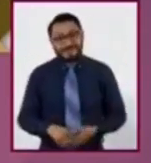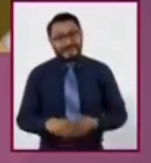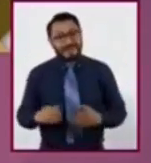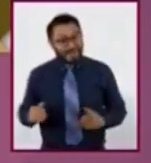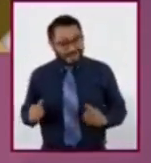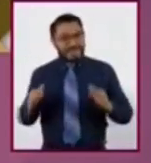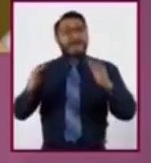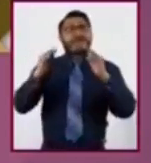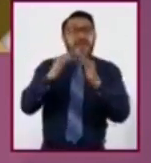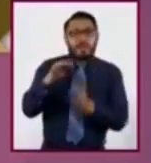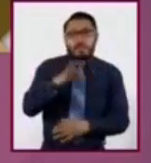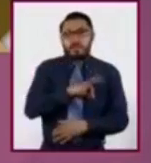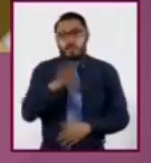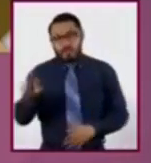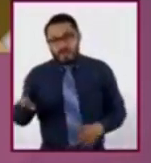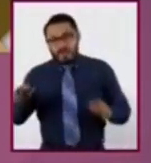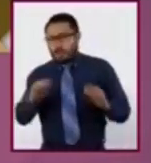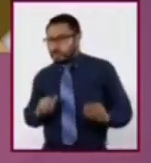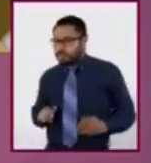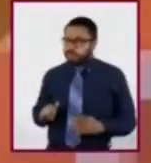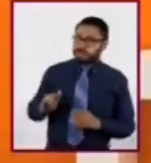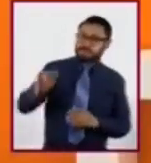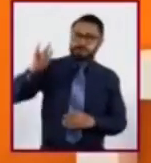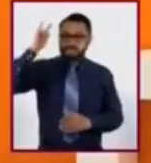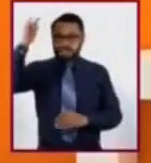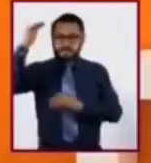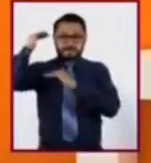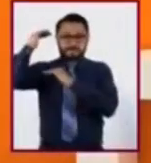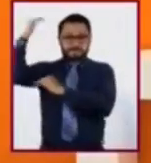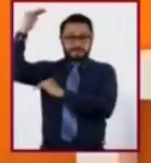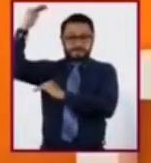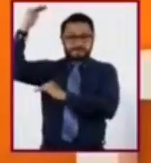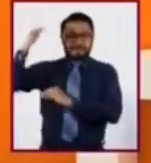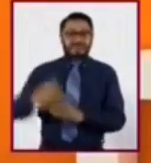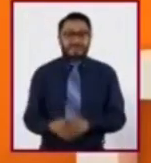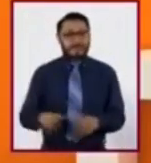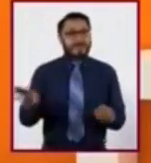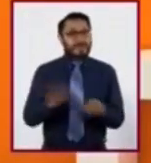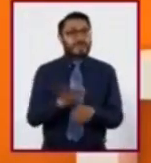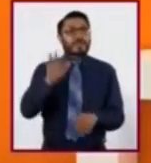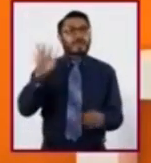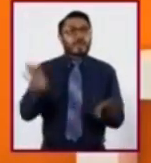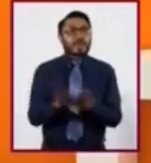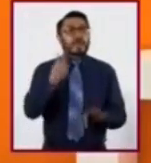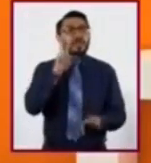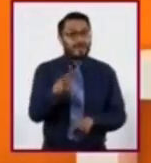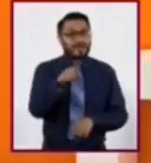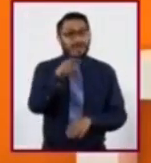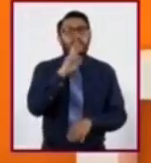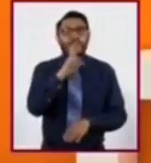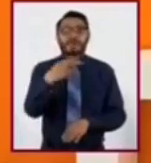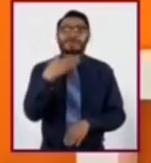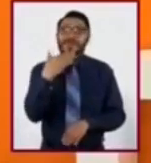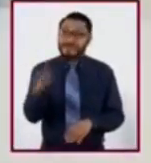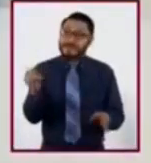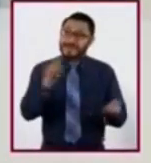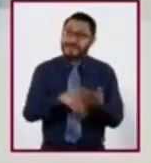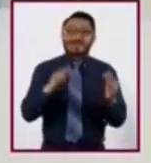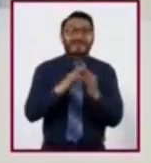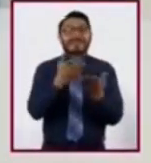montañas pueden ser muy altas. ¿Qué tal pudieron responder estas preguntas en casa?